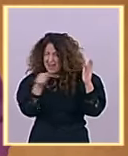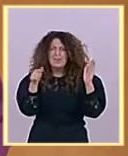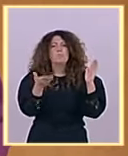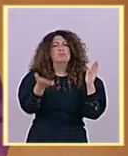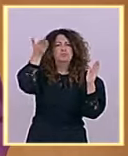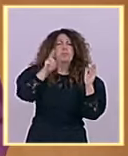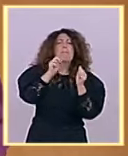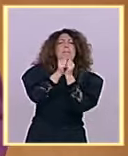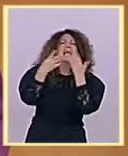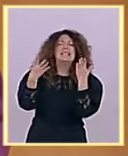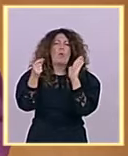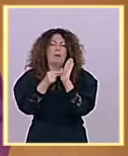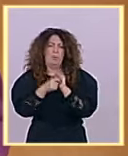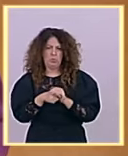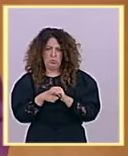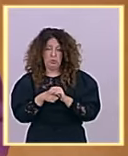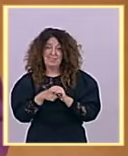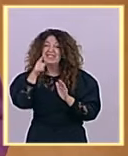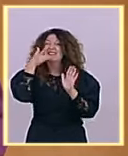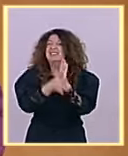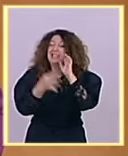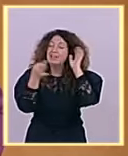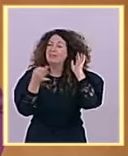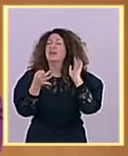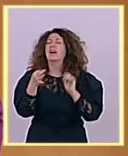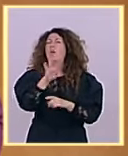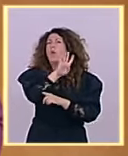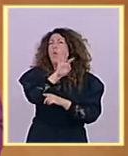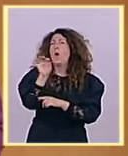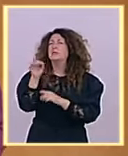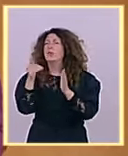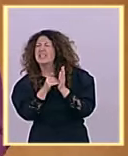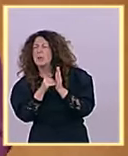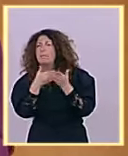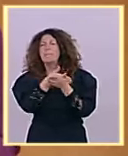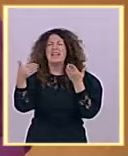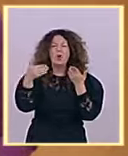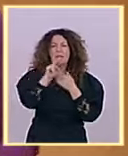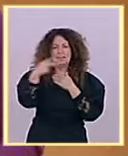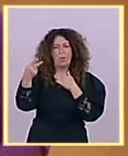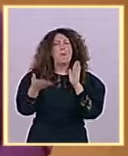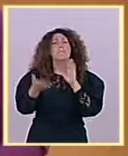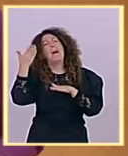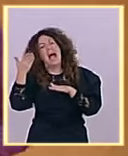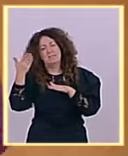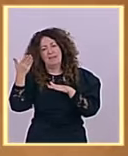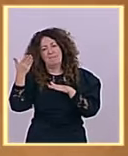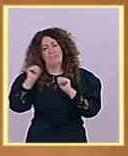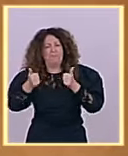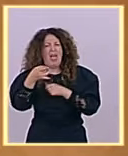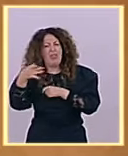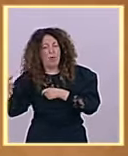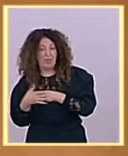400.000 millones de euros más de deuda este gobierno está bajando la ratio como le decía en mi